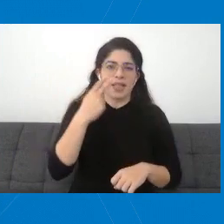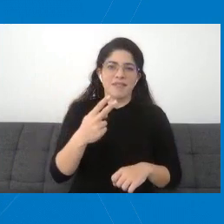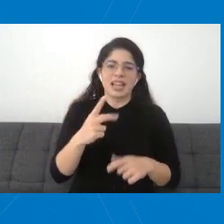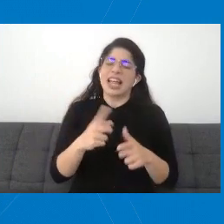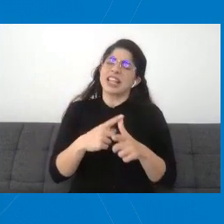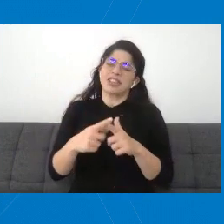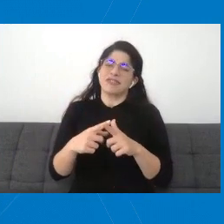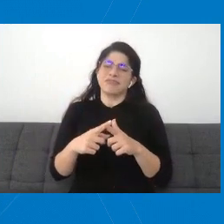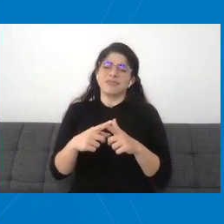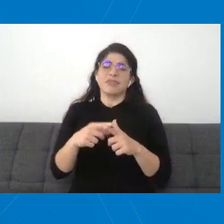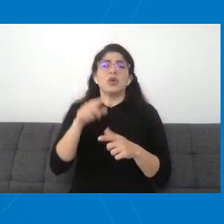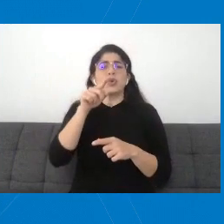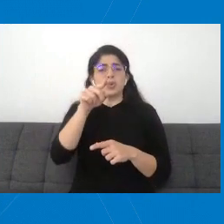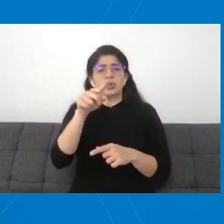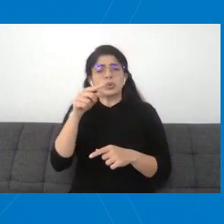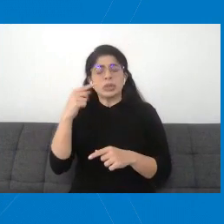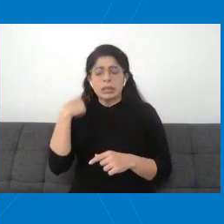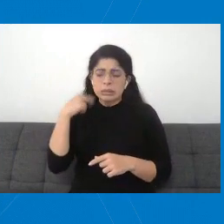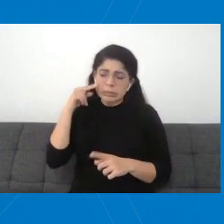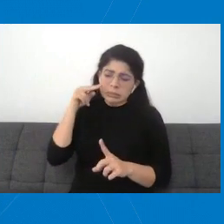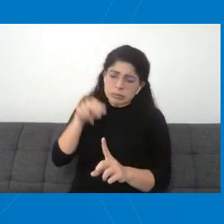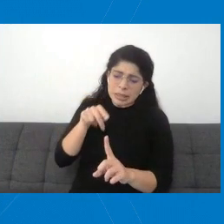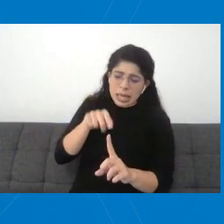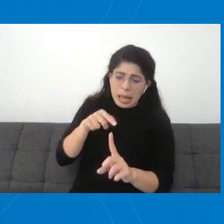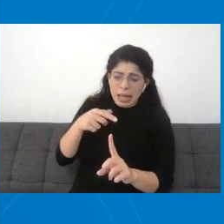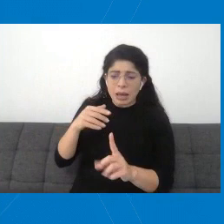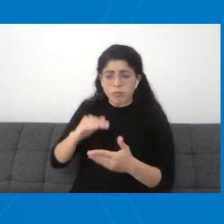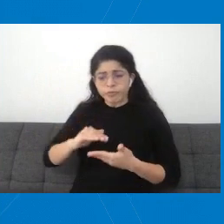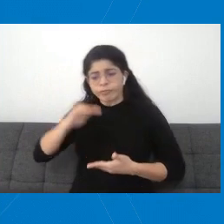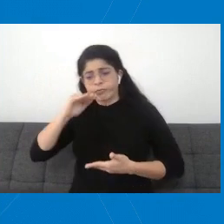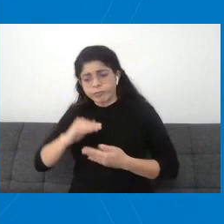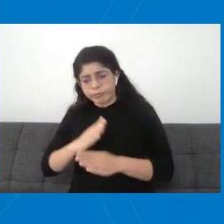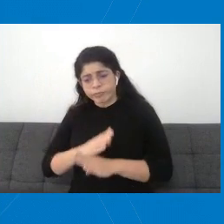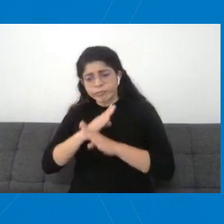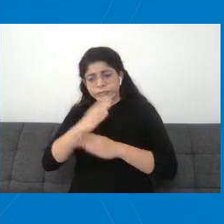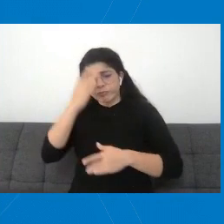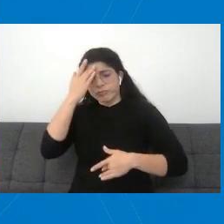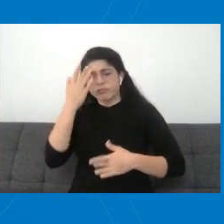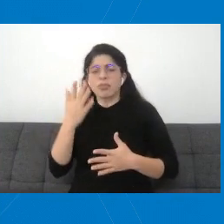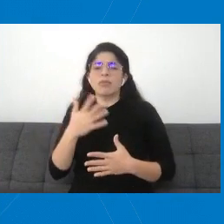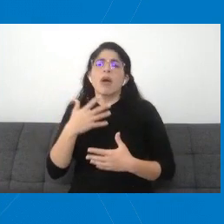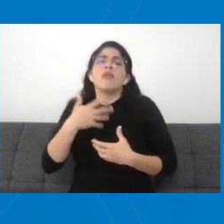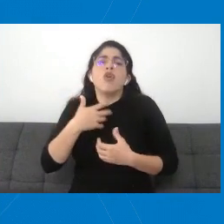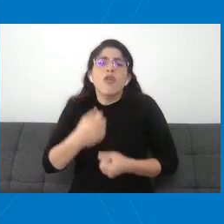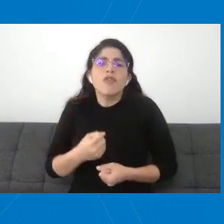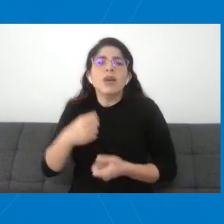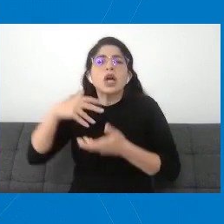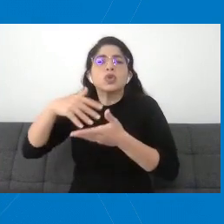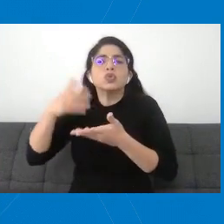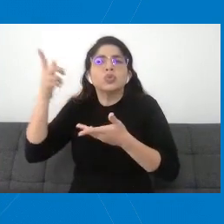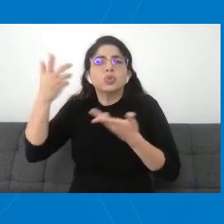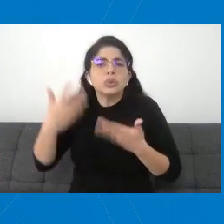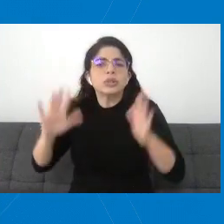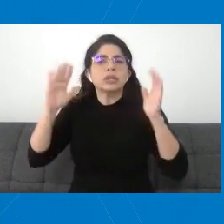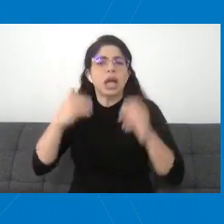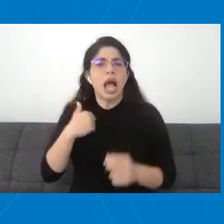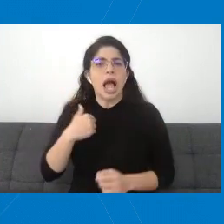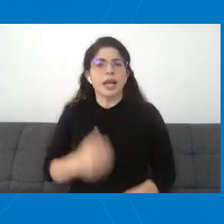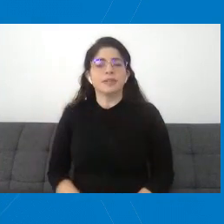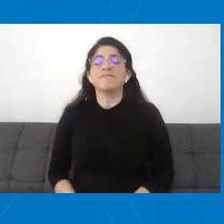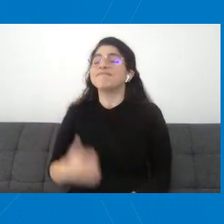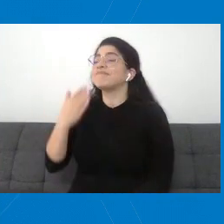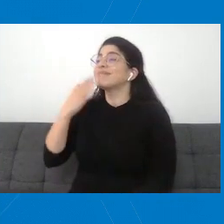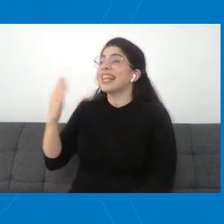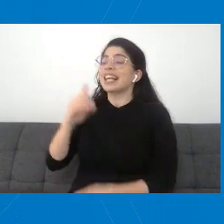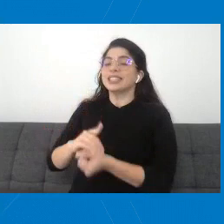certeza de la respuesta vacunal se fundamenta en los estudios existentes. Muchas gracias, doctora.